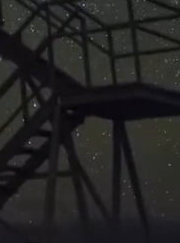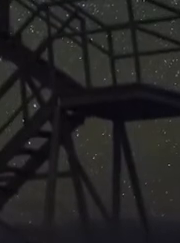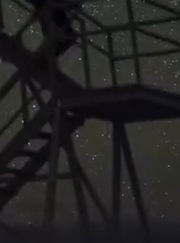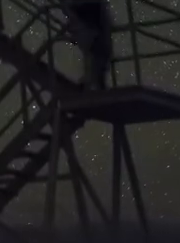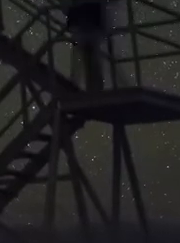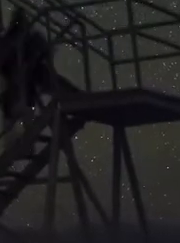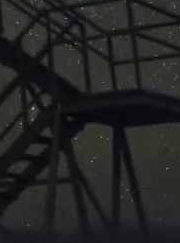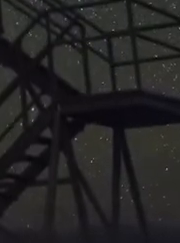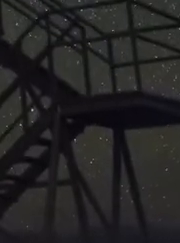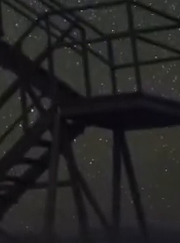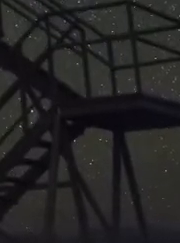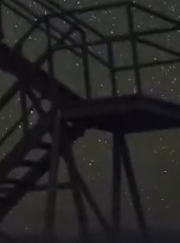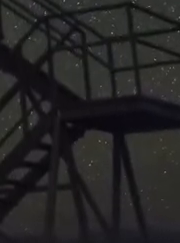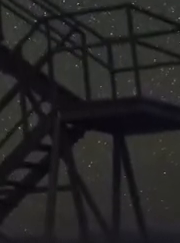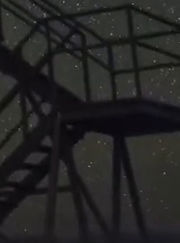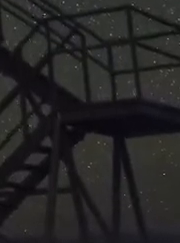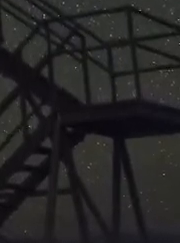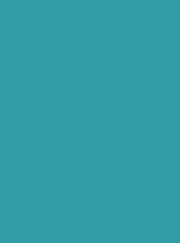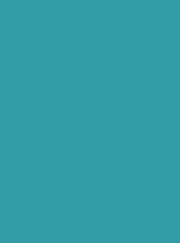list in the future.